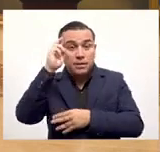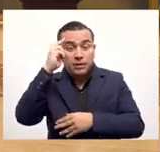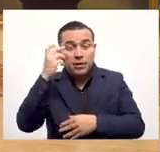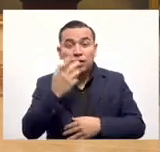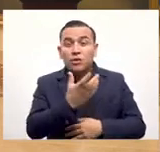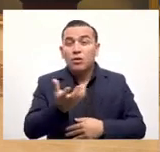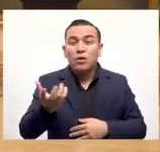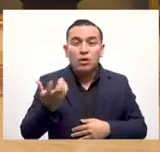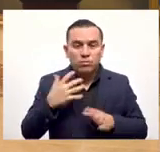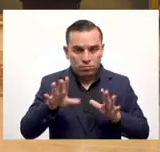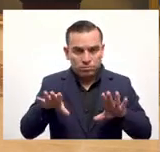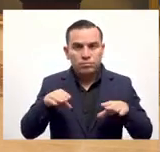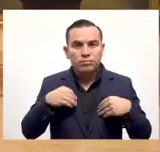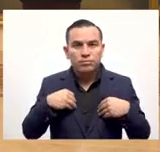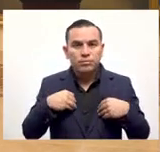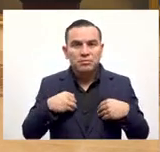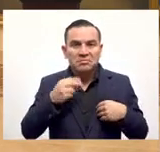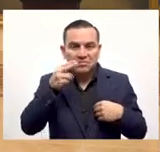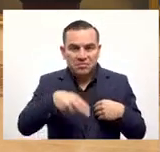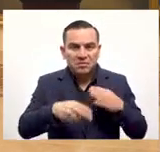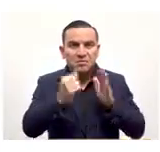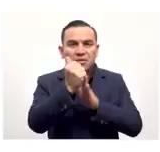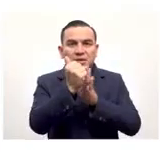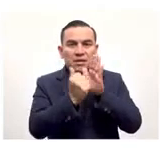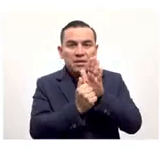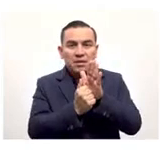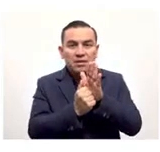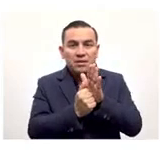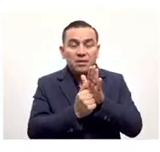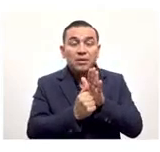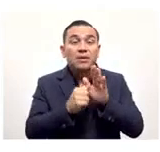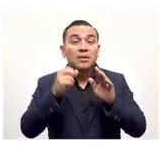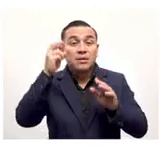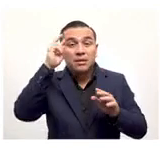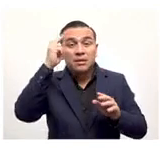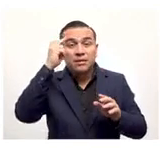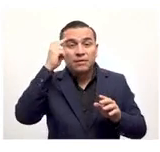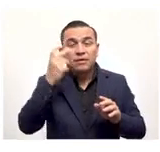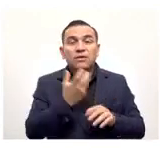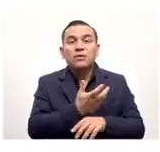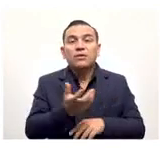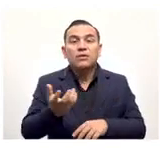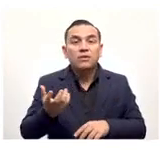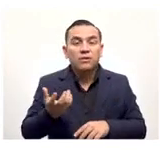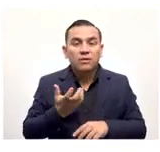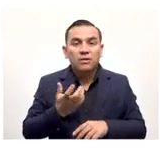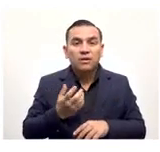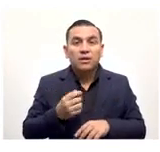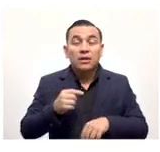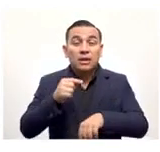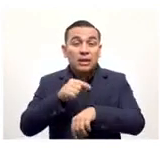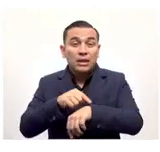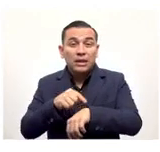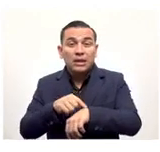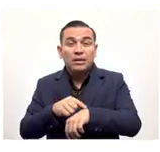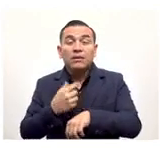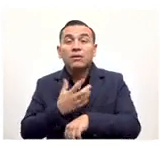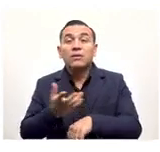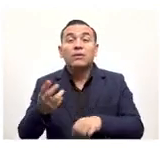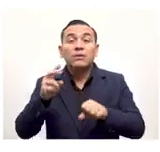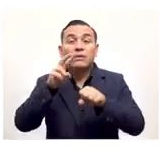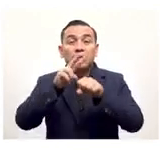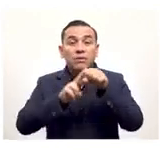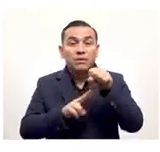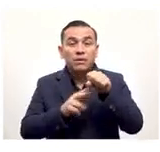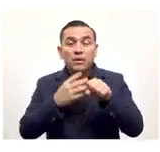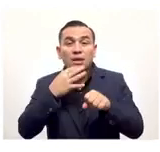recibirá dólares si así lo desea. Como dice aquí, así como contar con convertibilidad automática e instantánea de Bitcoin a